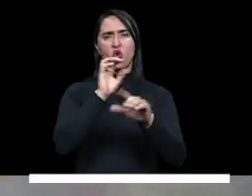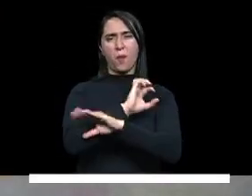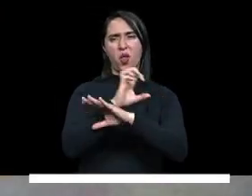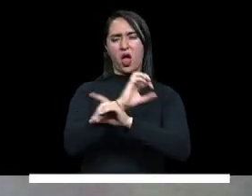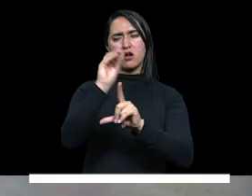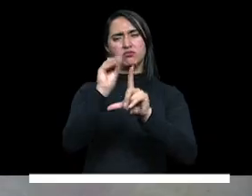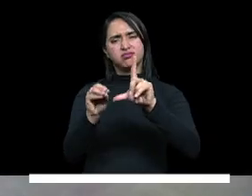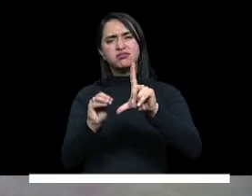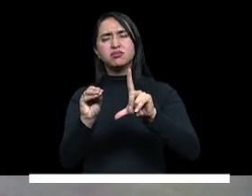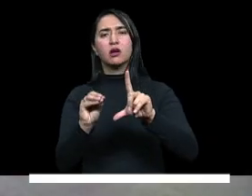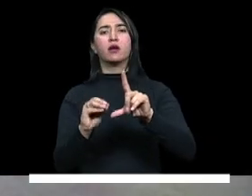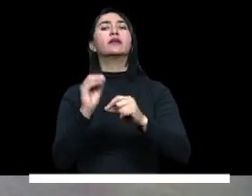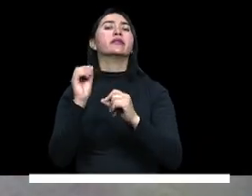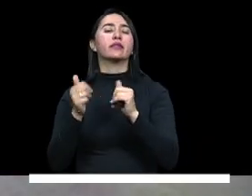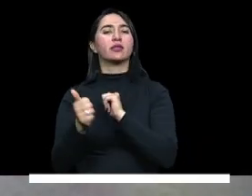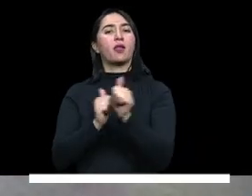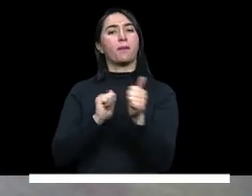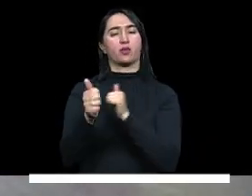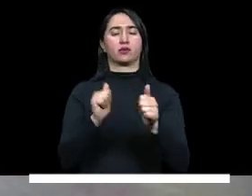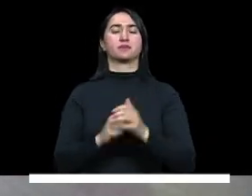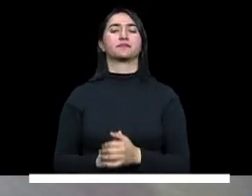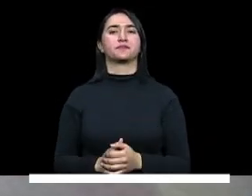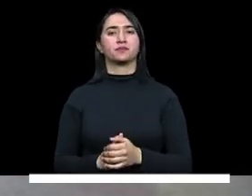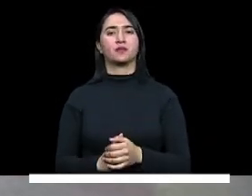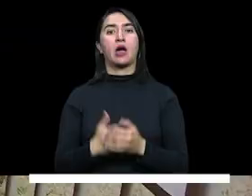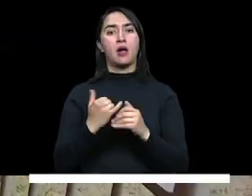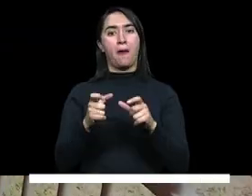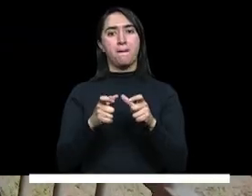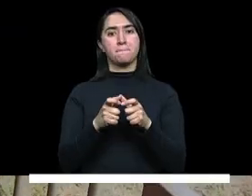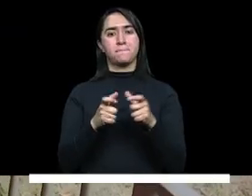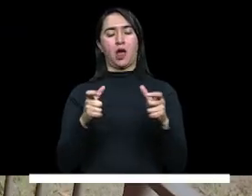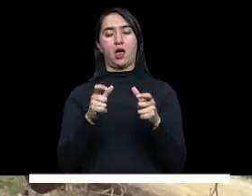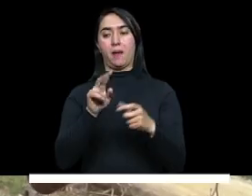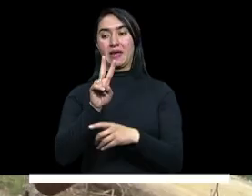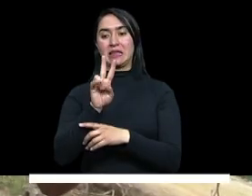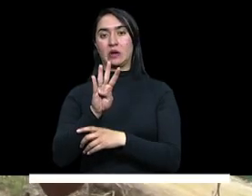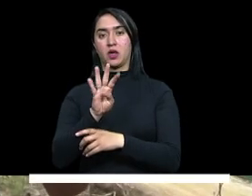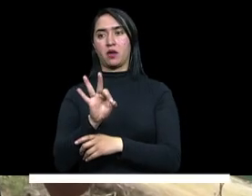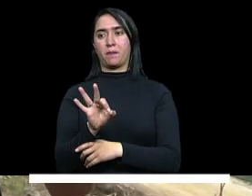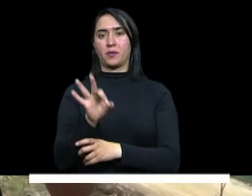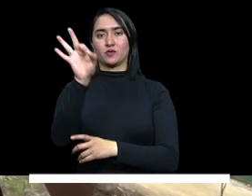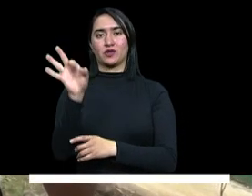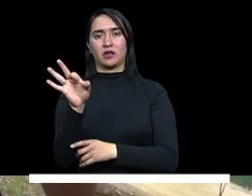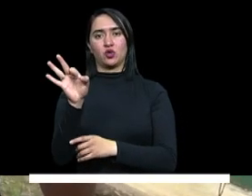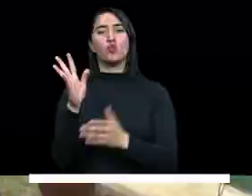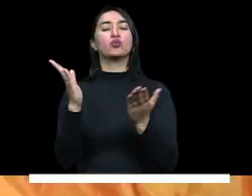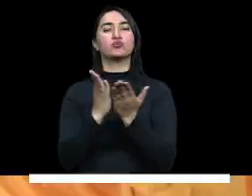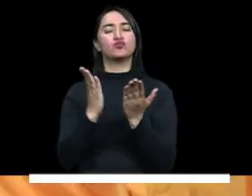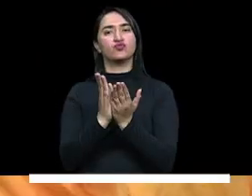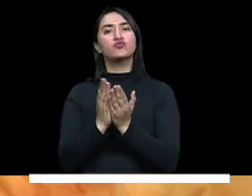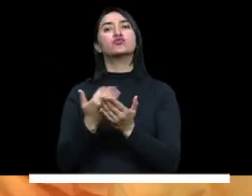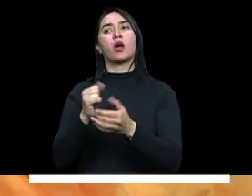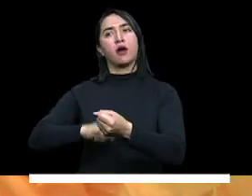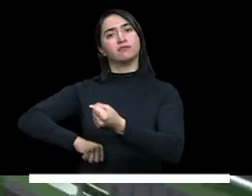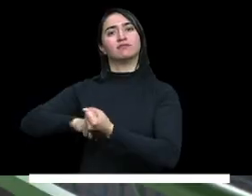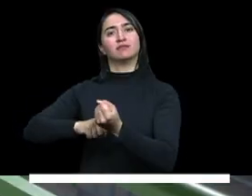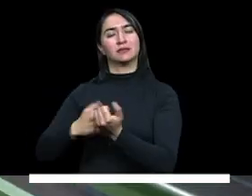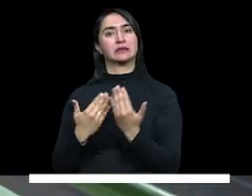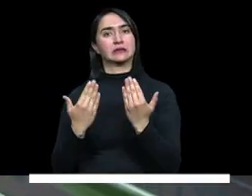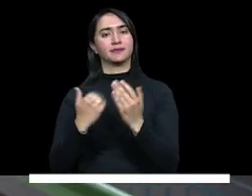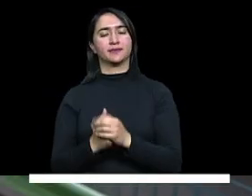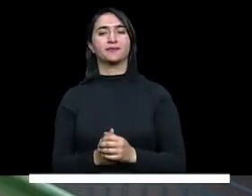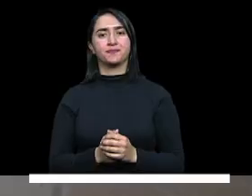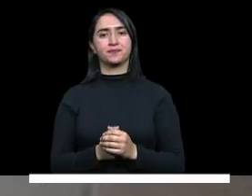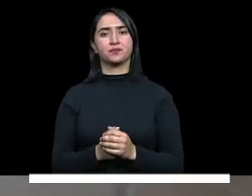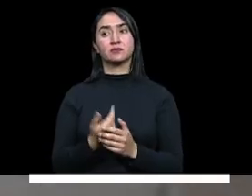Logramos con esa visión aumentar en 24% el número de estudiantes beneficiados, un mecanismo que nos permite